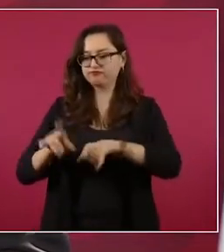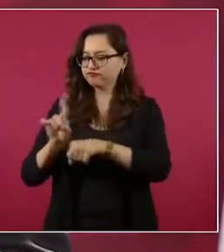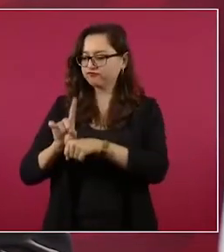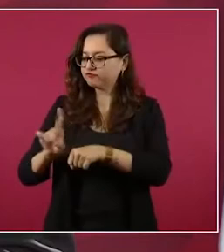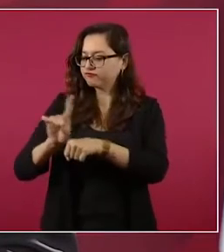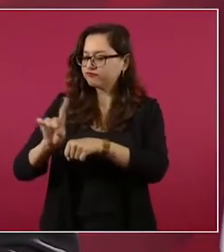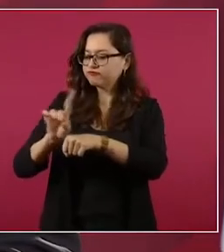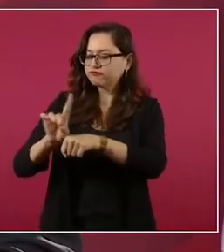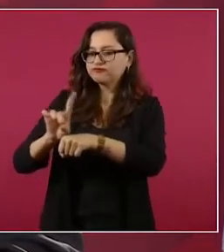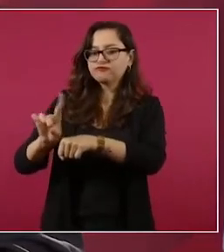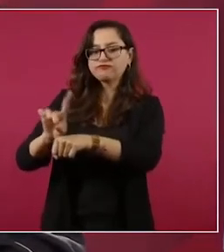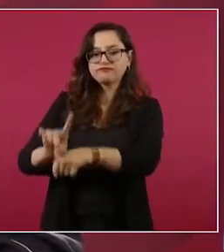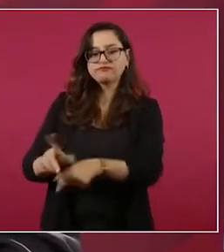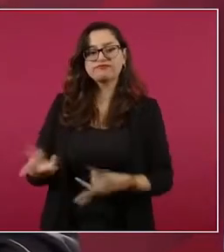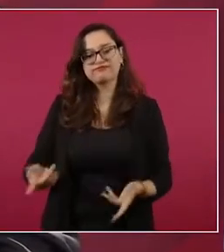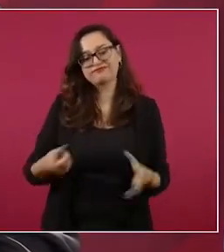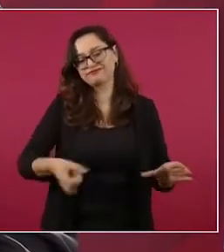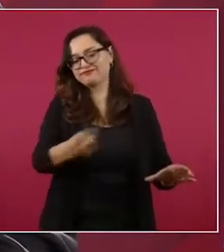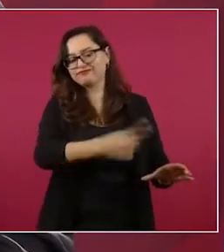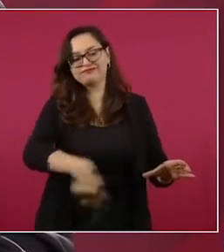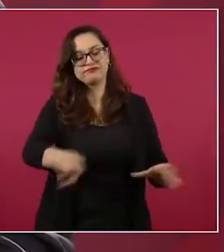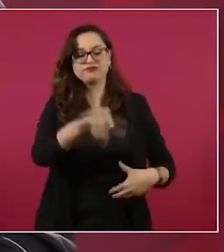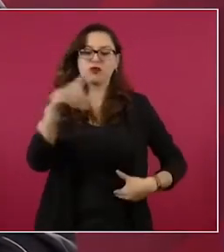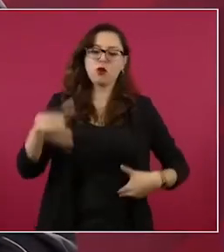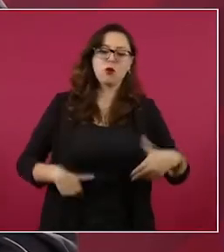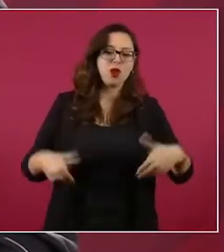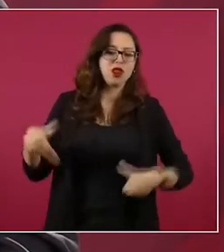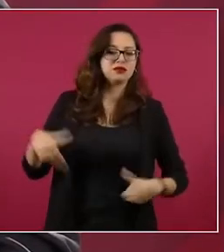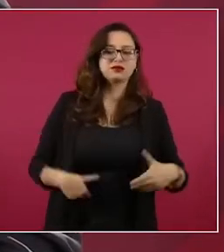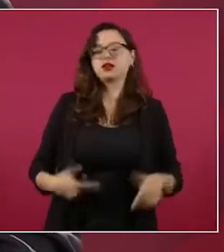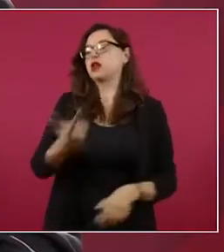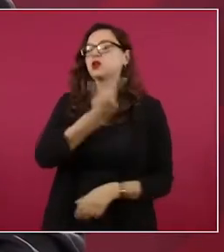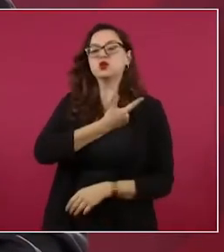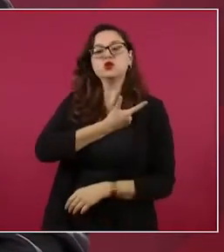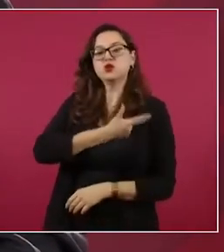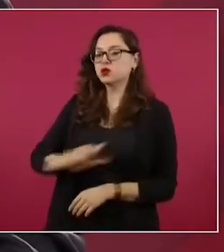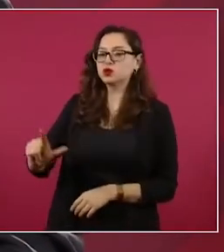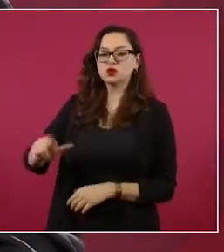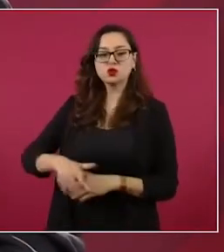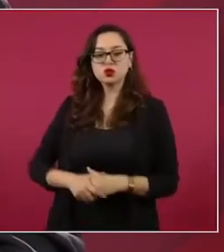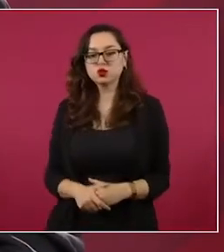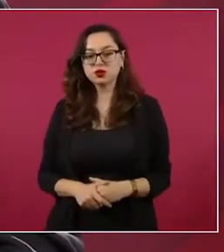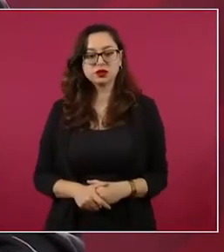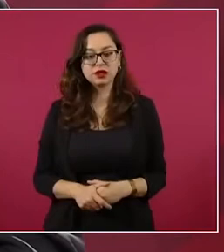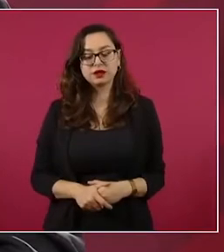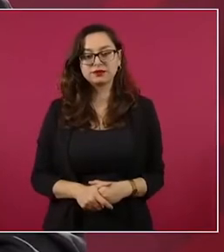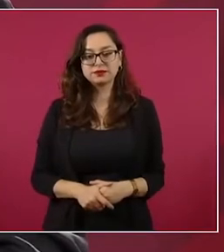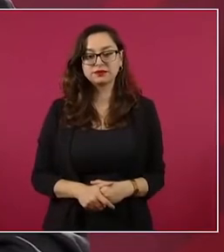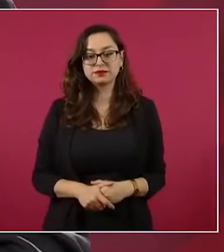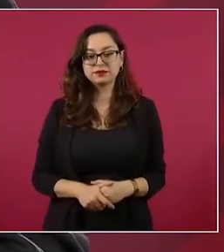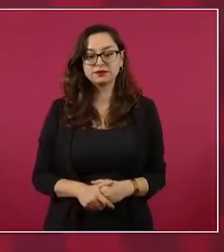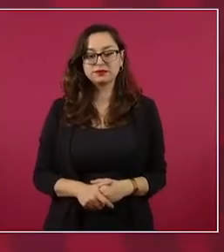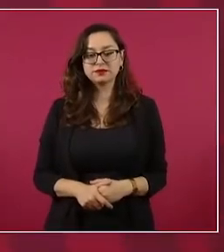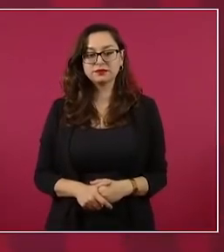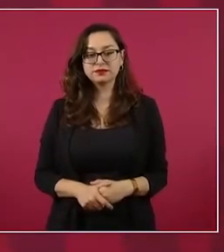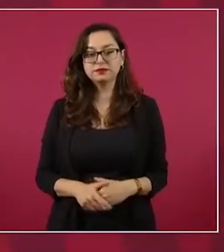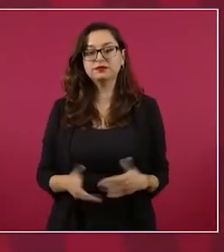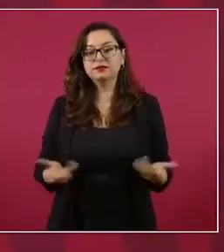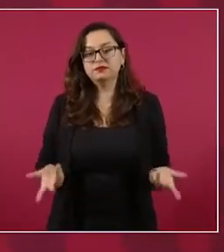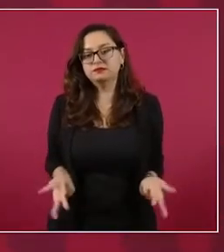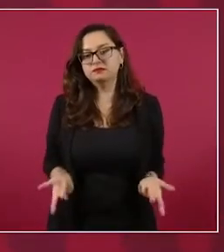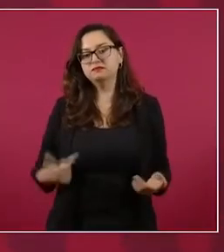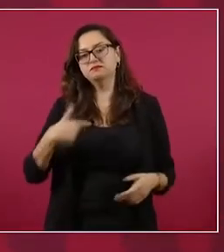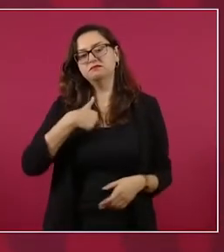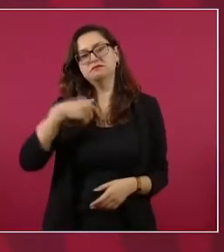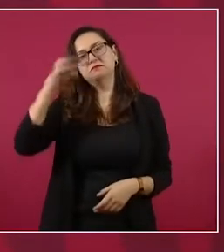no les parece, no les gusta y siempre